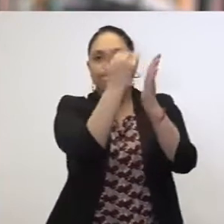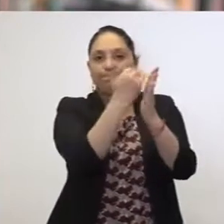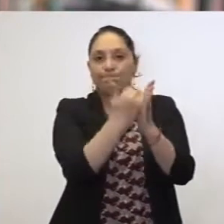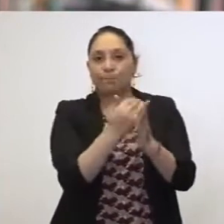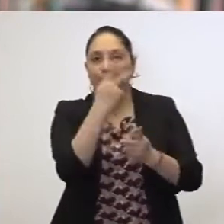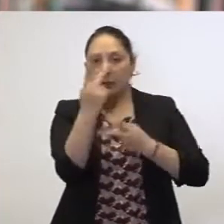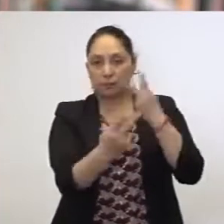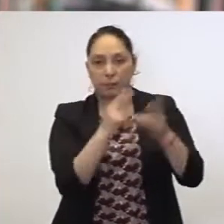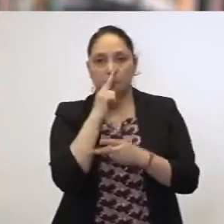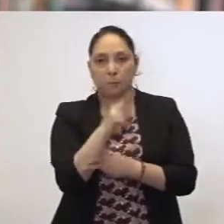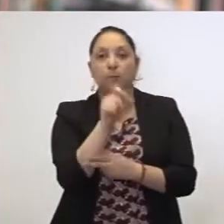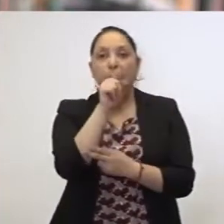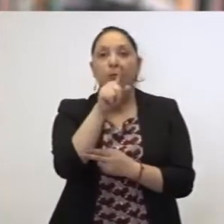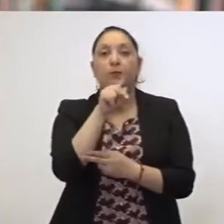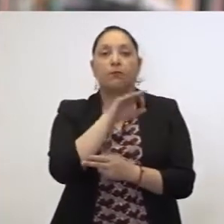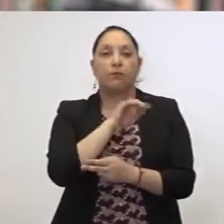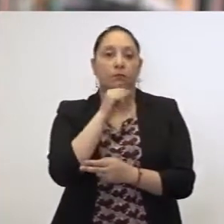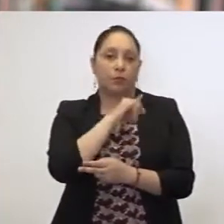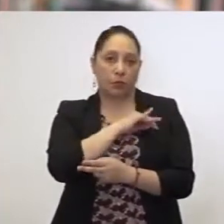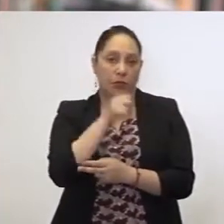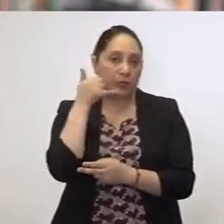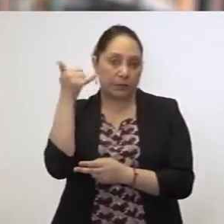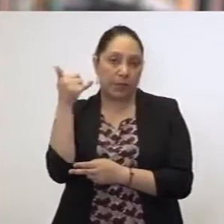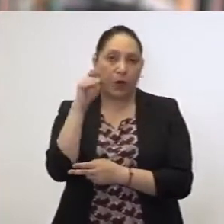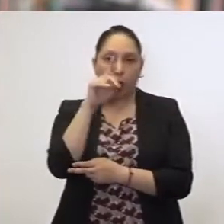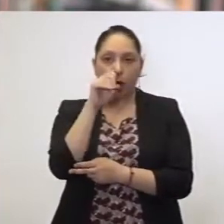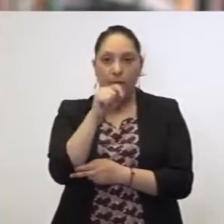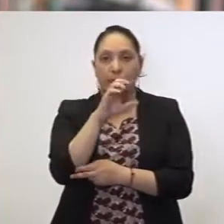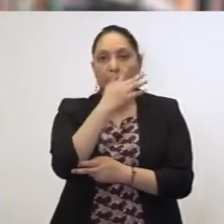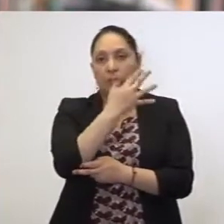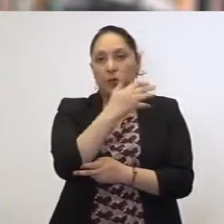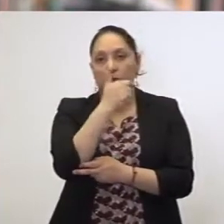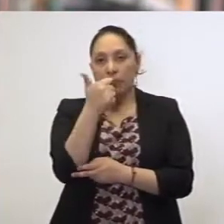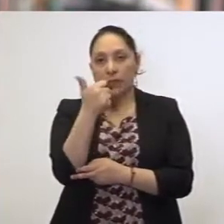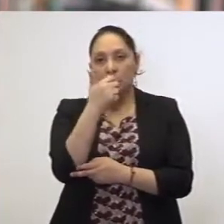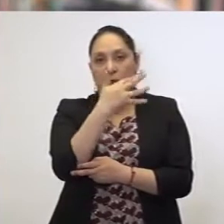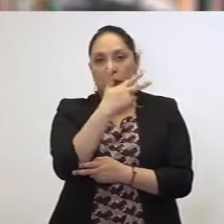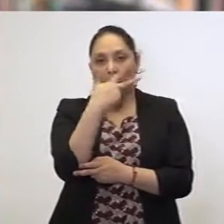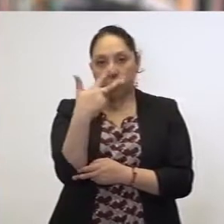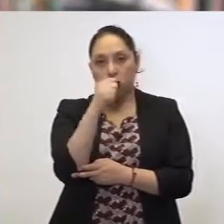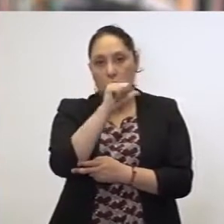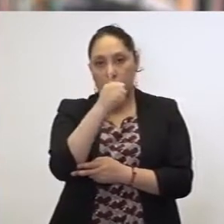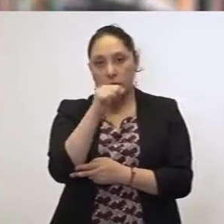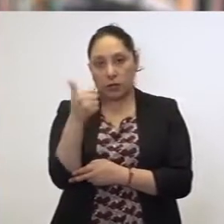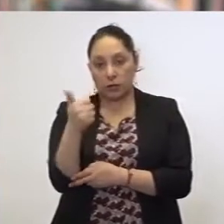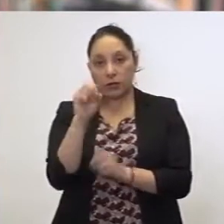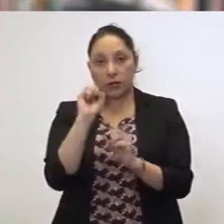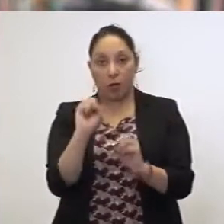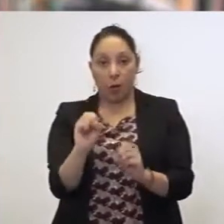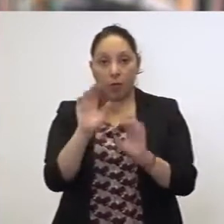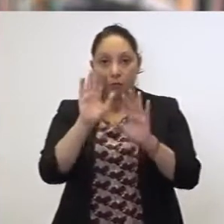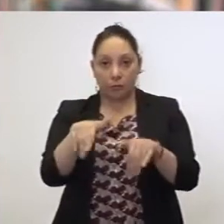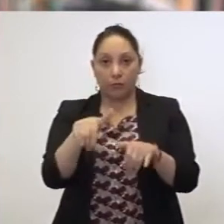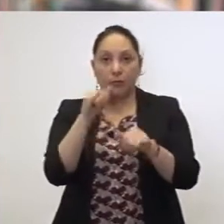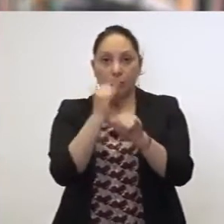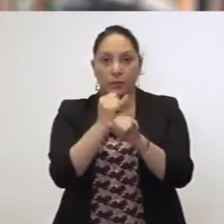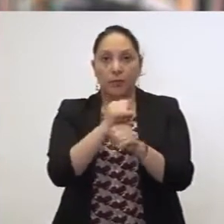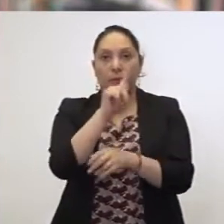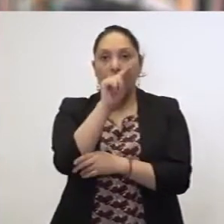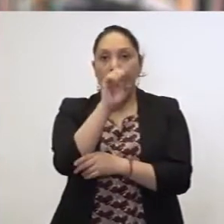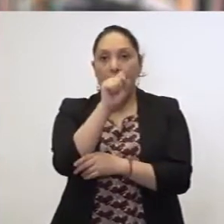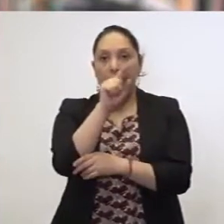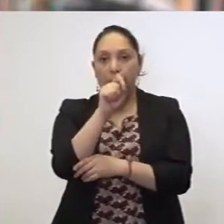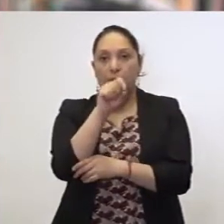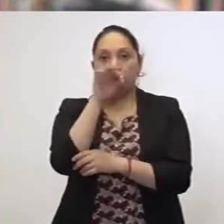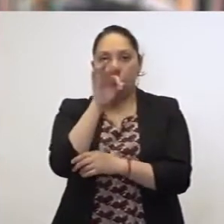También puedes llamar a Locatel 5658111 o acceder al sitio de internet test